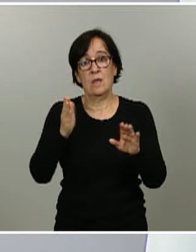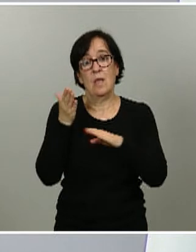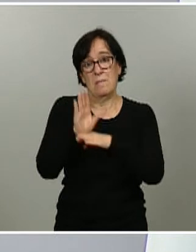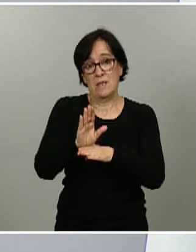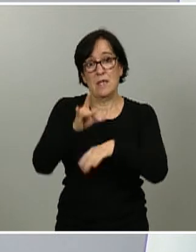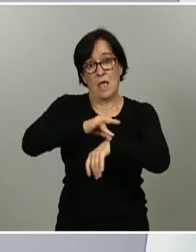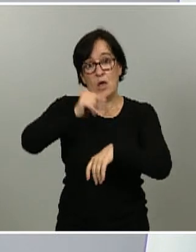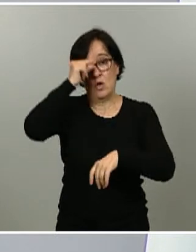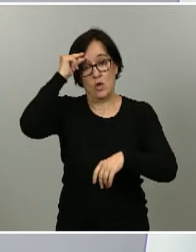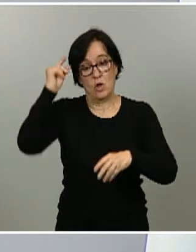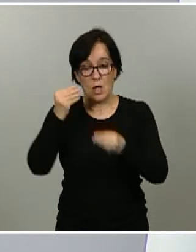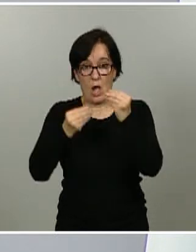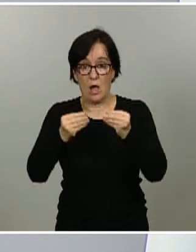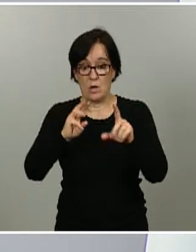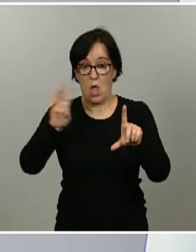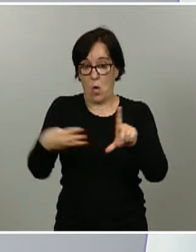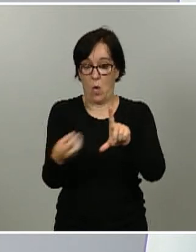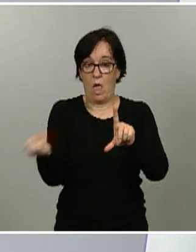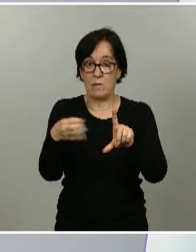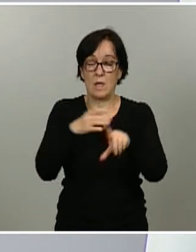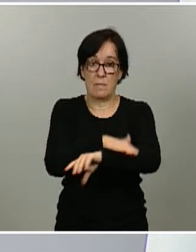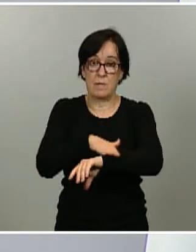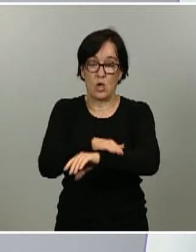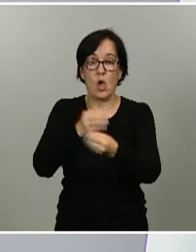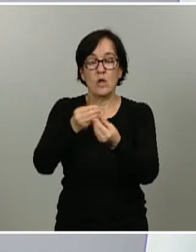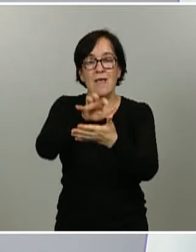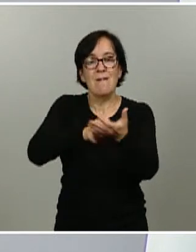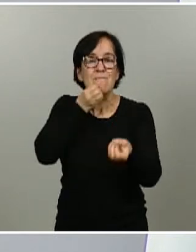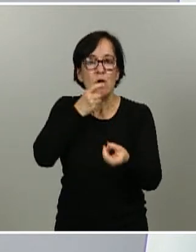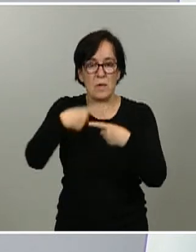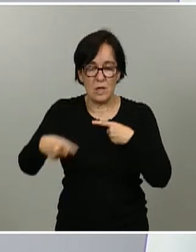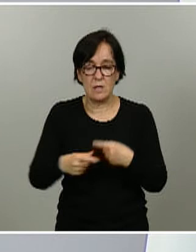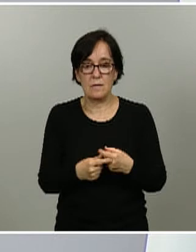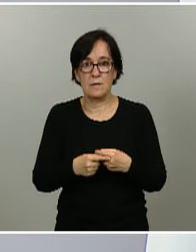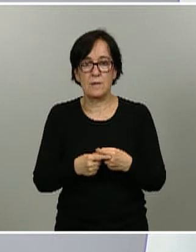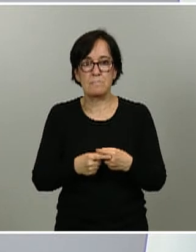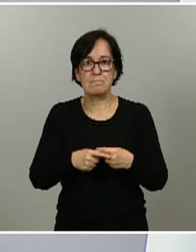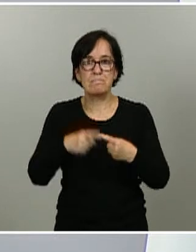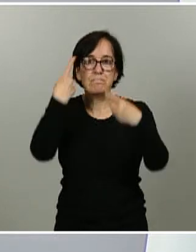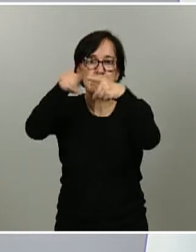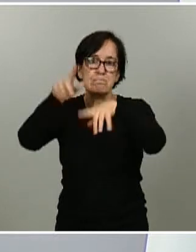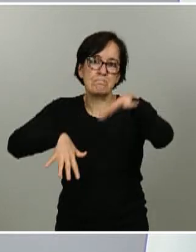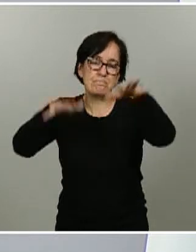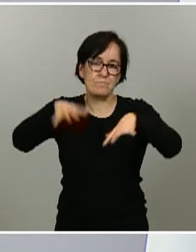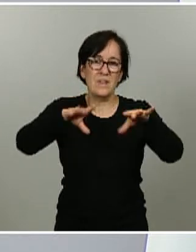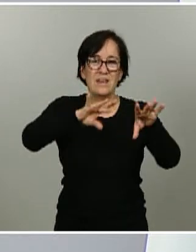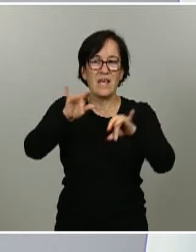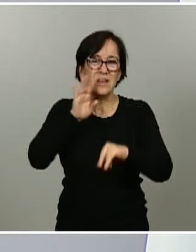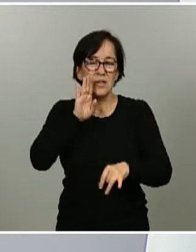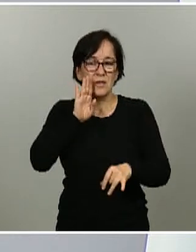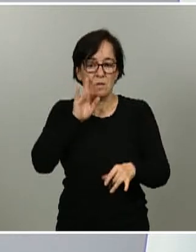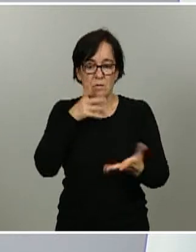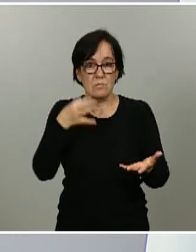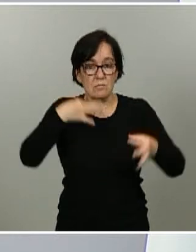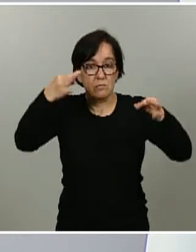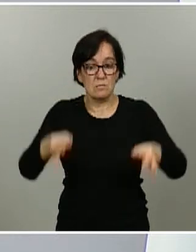públicos en la web del ministerio con los informes con los informes diarios la variabilidad territorial a la que usted hacía mención yo creo que confirma que